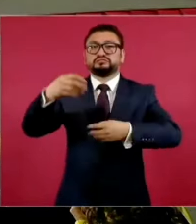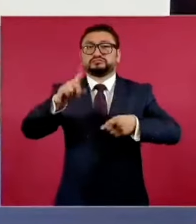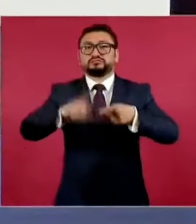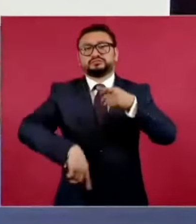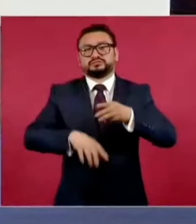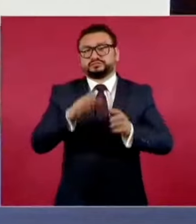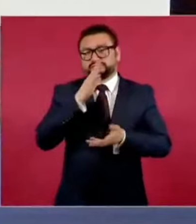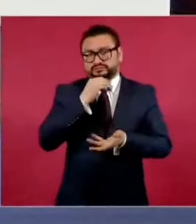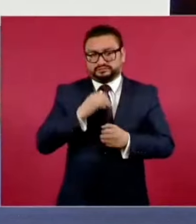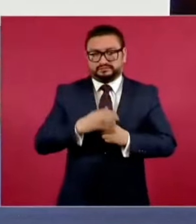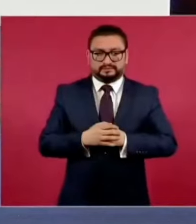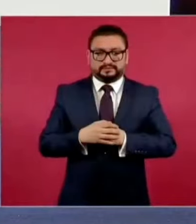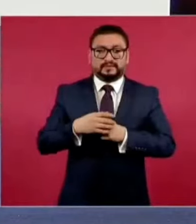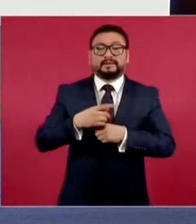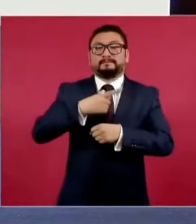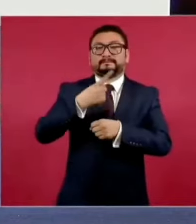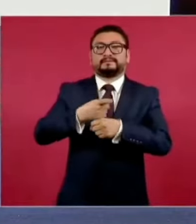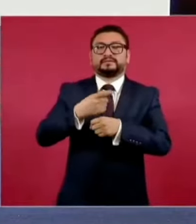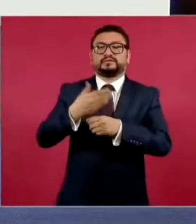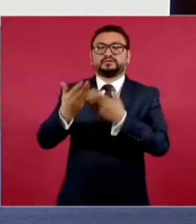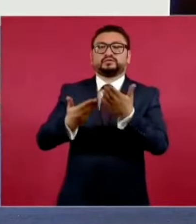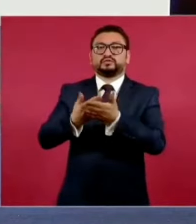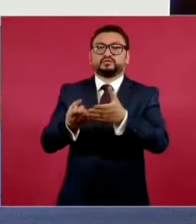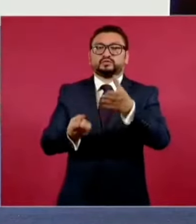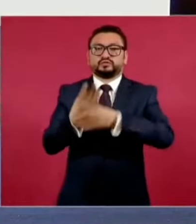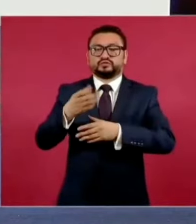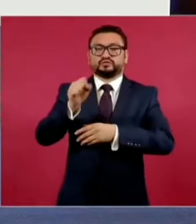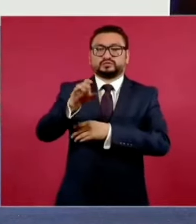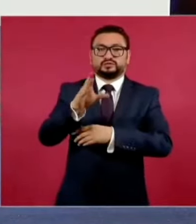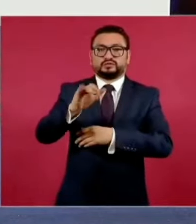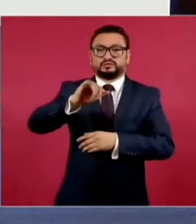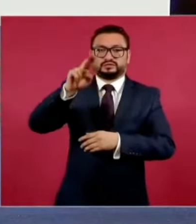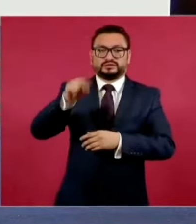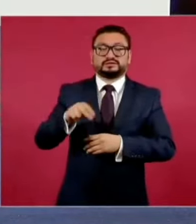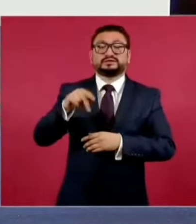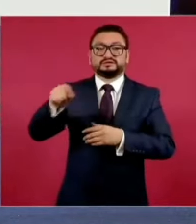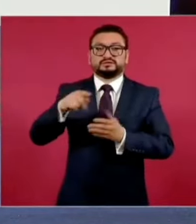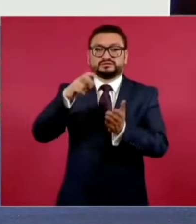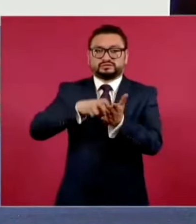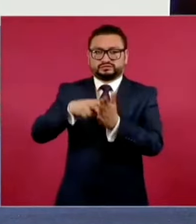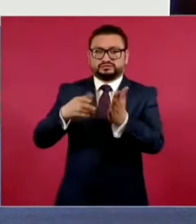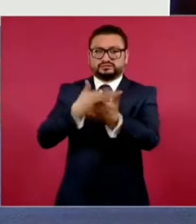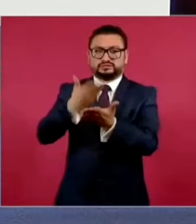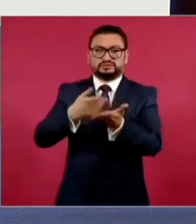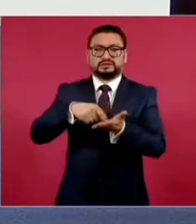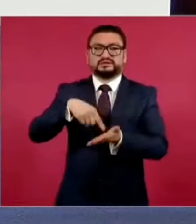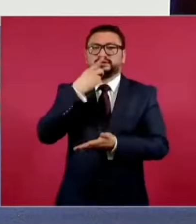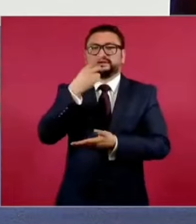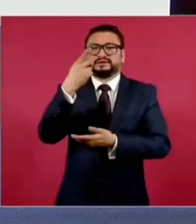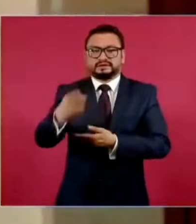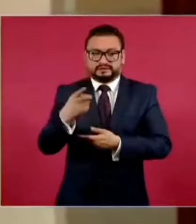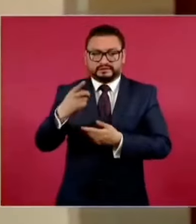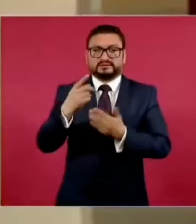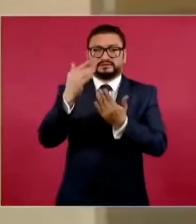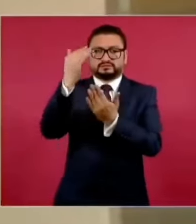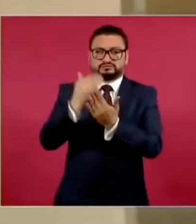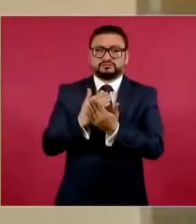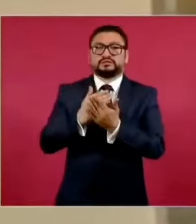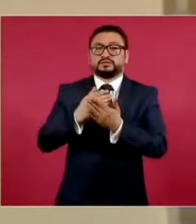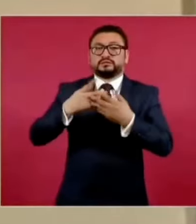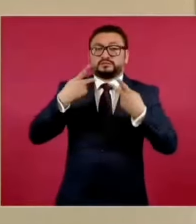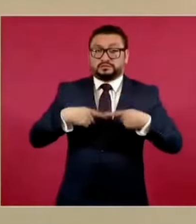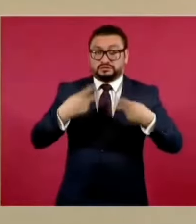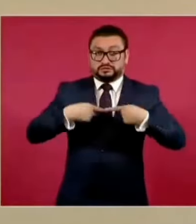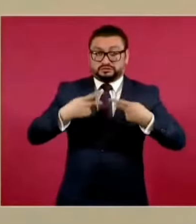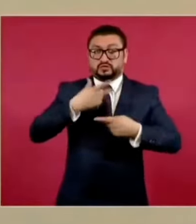Primero, la nueva integración de la Suprema Corte de Justicia de la Nación en la reforma se establece, se reduce el número de